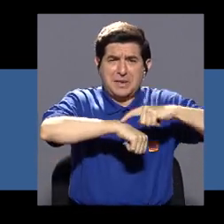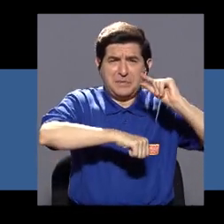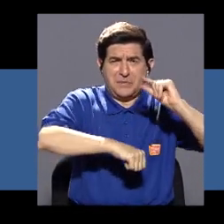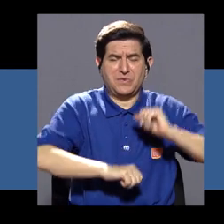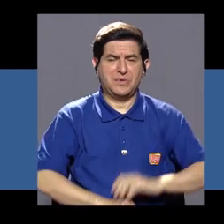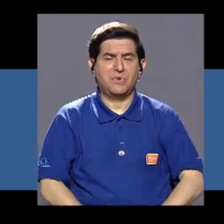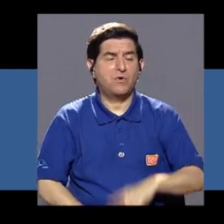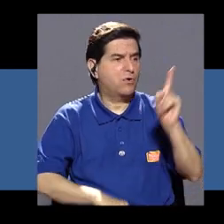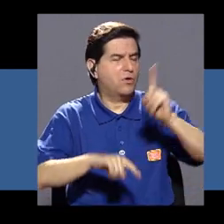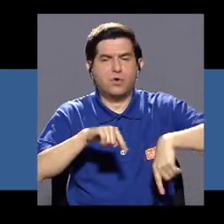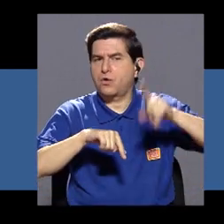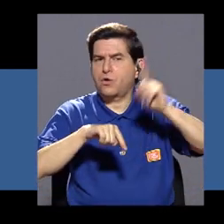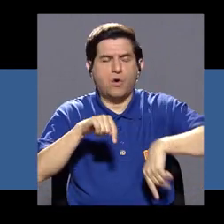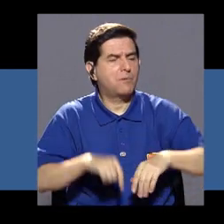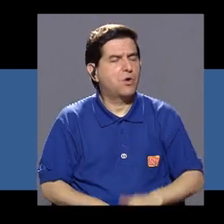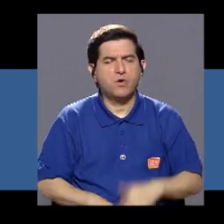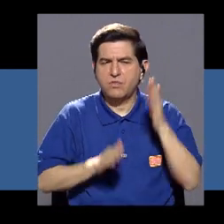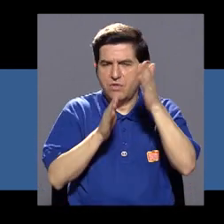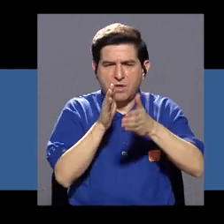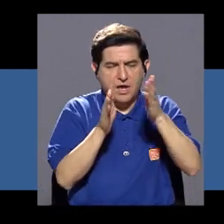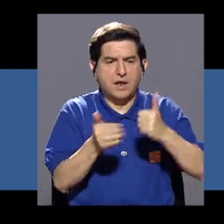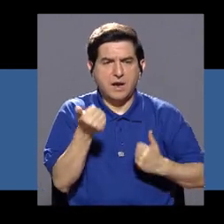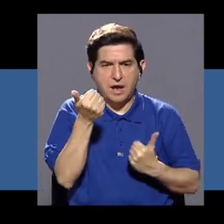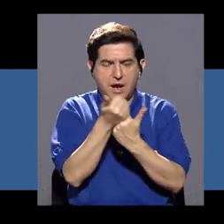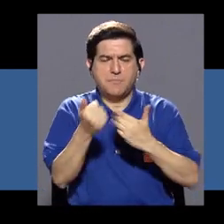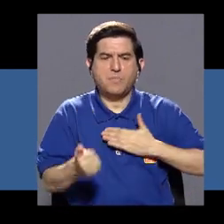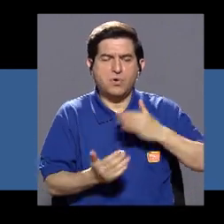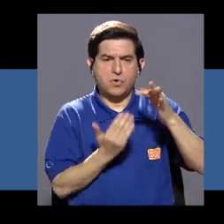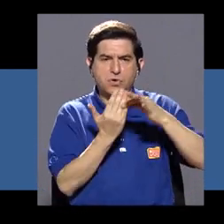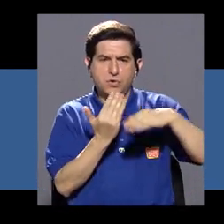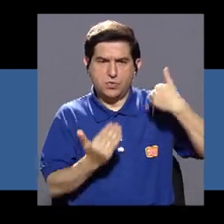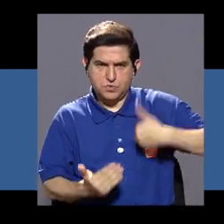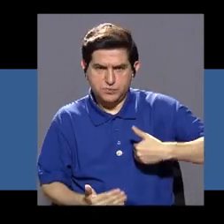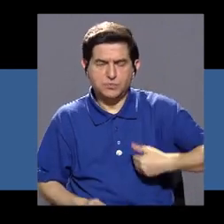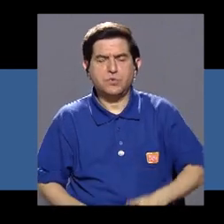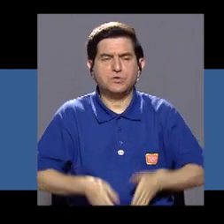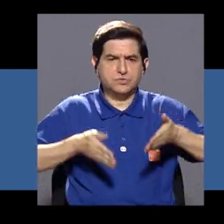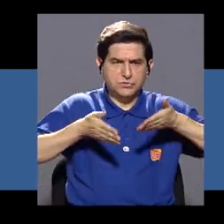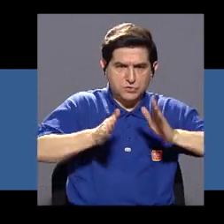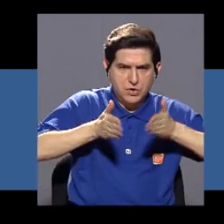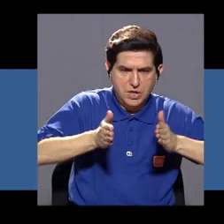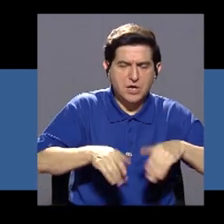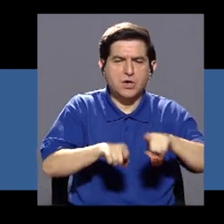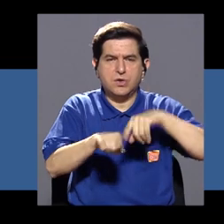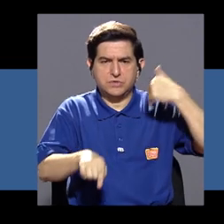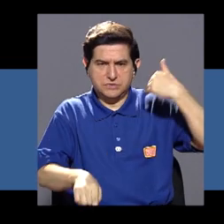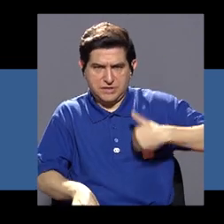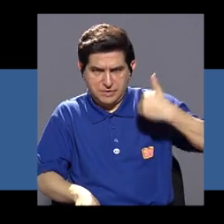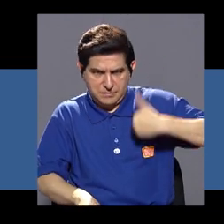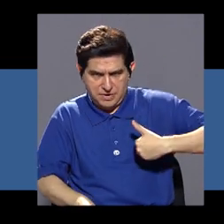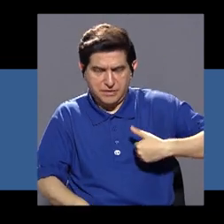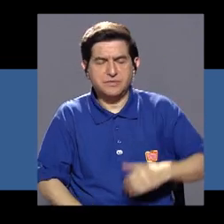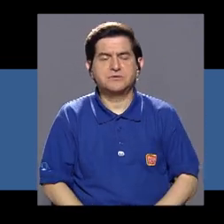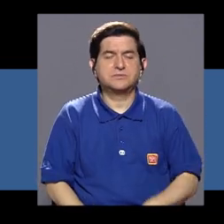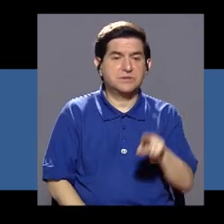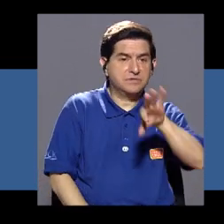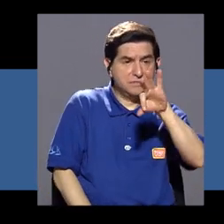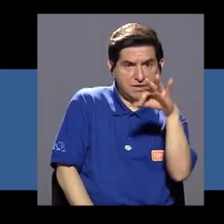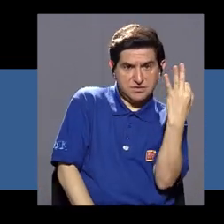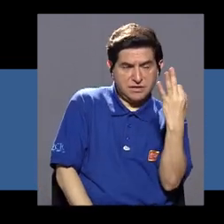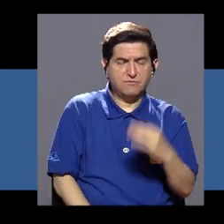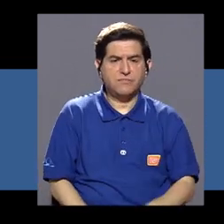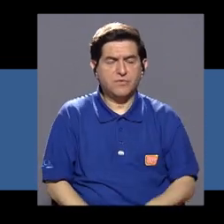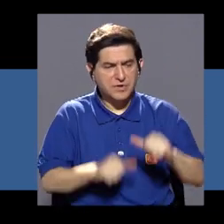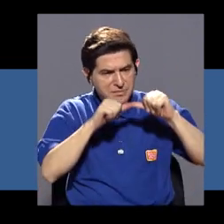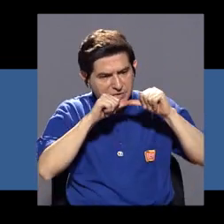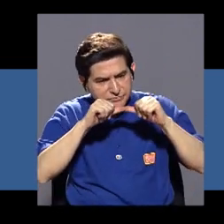también, entonces ella no lo podía cuidar. Tengo el apoyo de mi esposo, de mis hijos, de mis hermanos, y con eso hemos